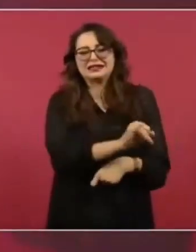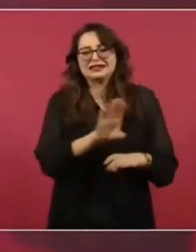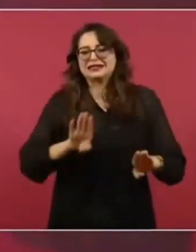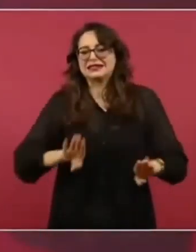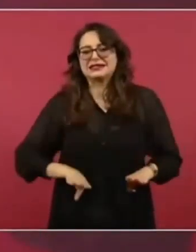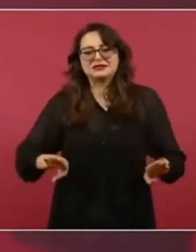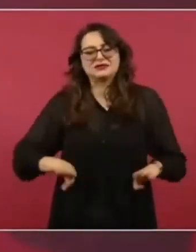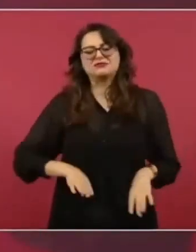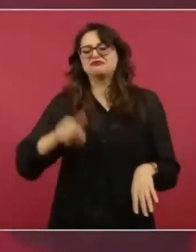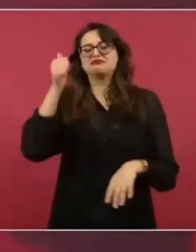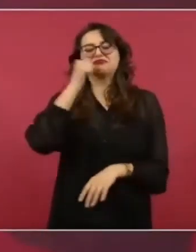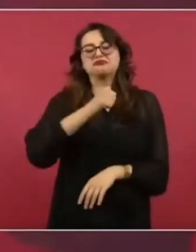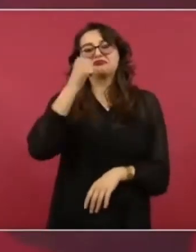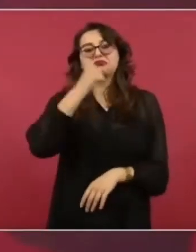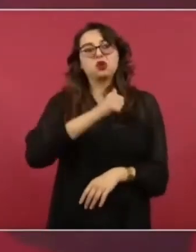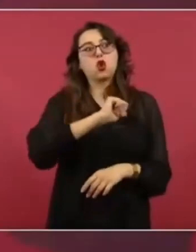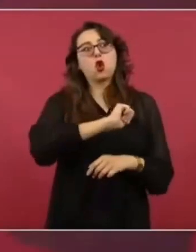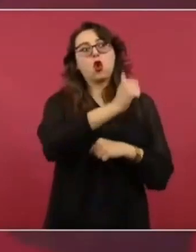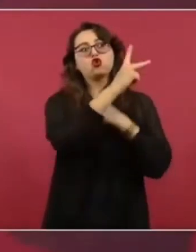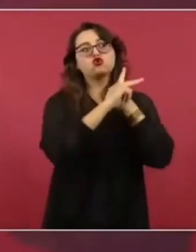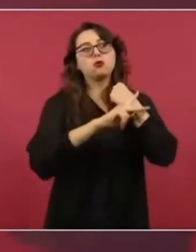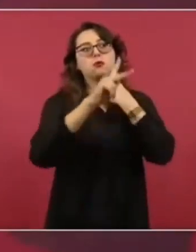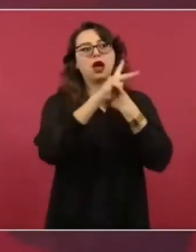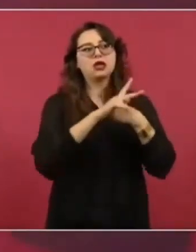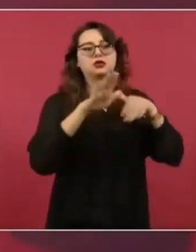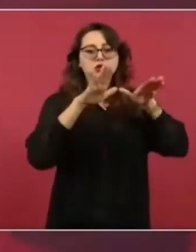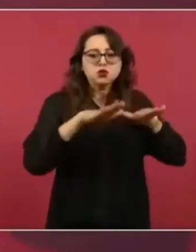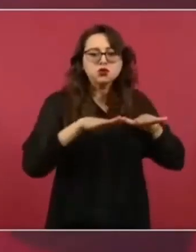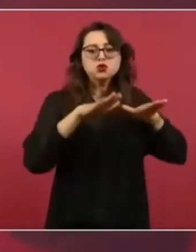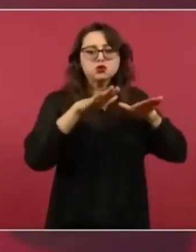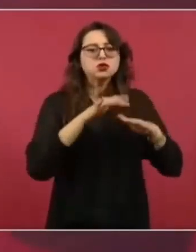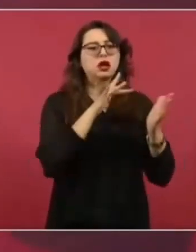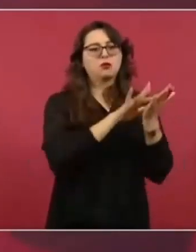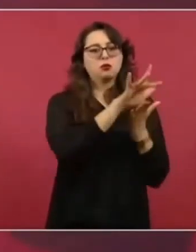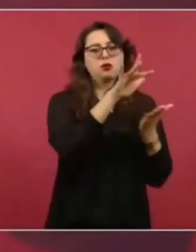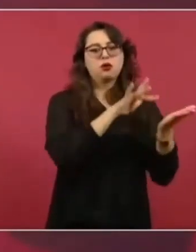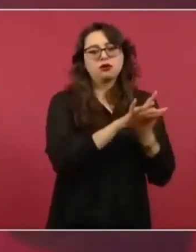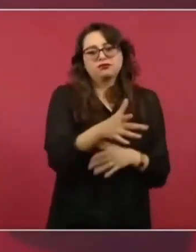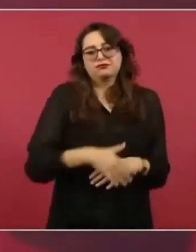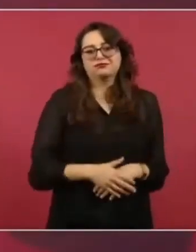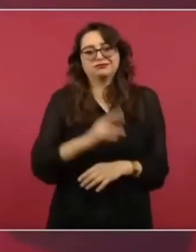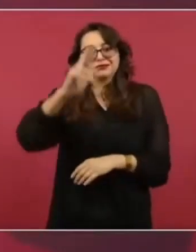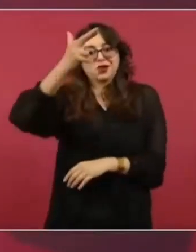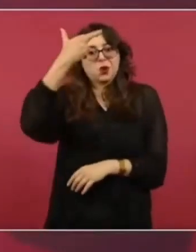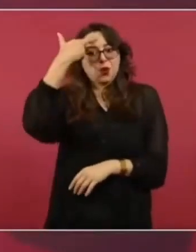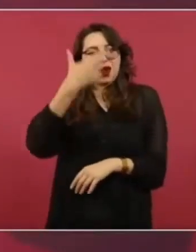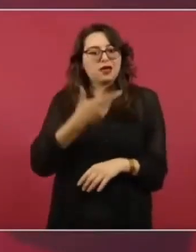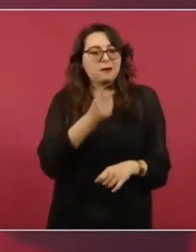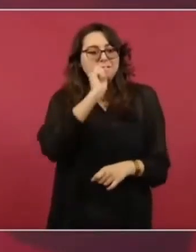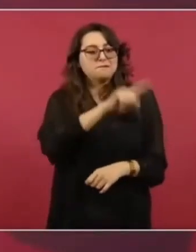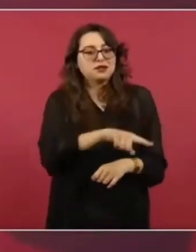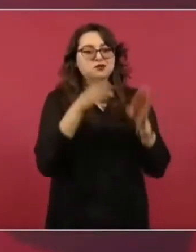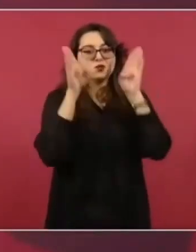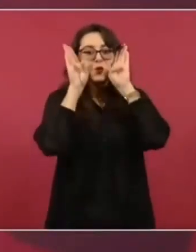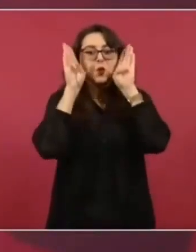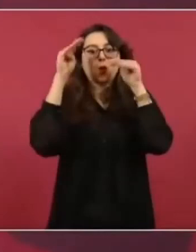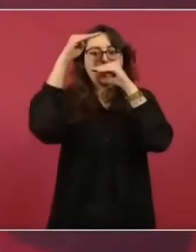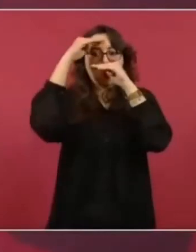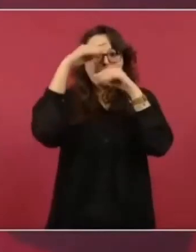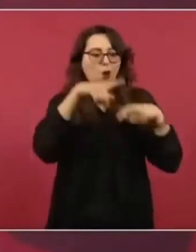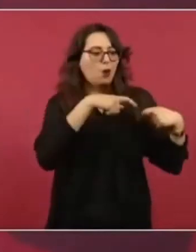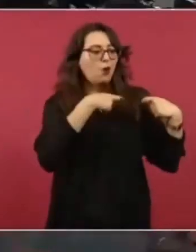Acuérdense de que ellos apoyaron a Santana, los conservadores.